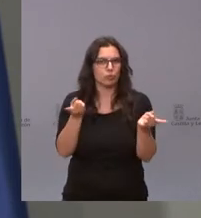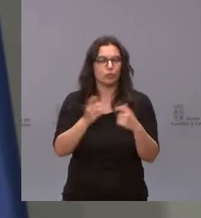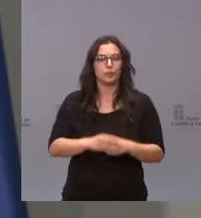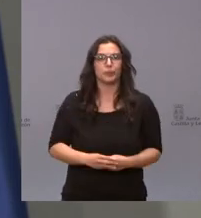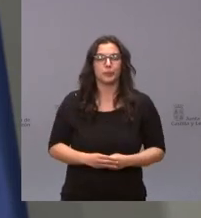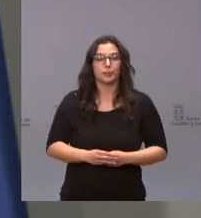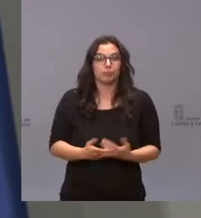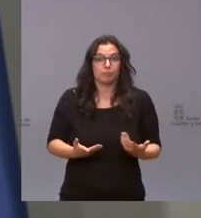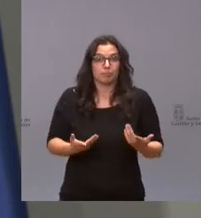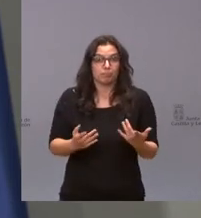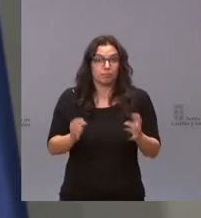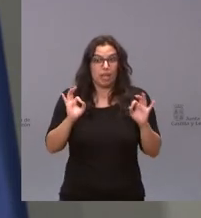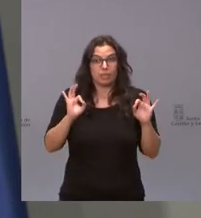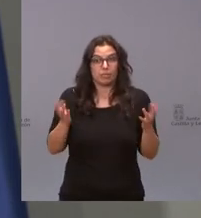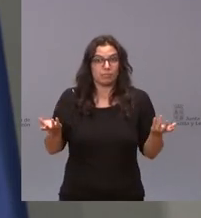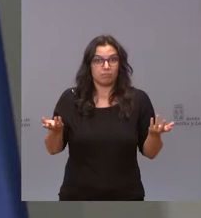es todo uno